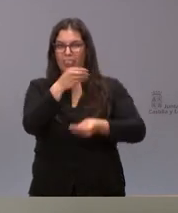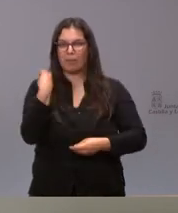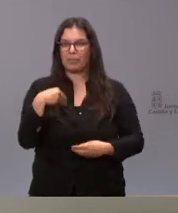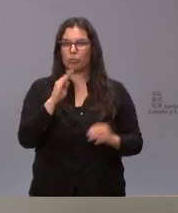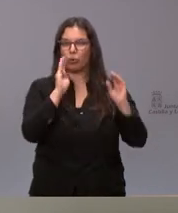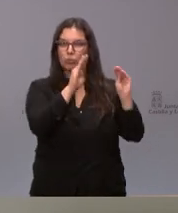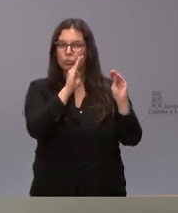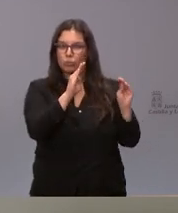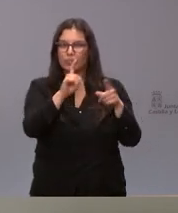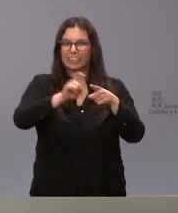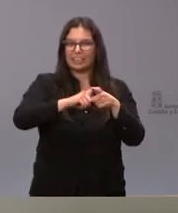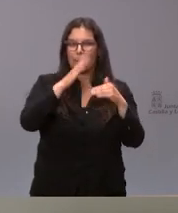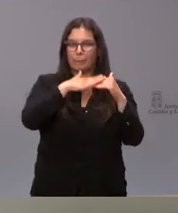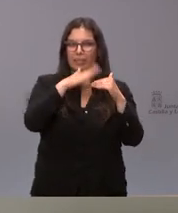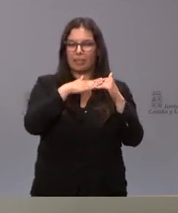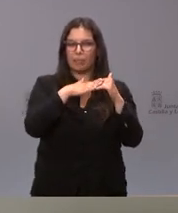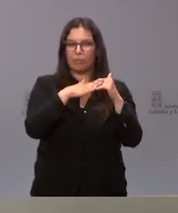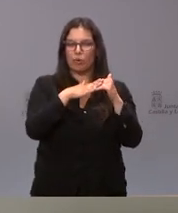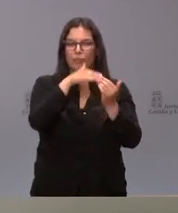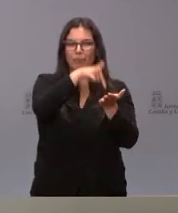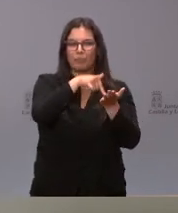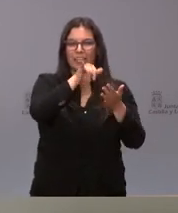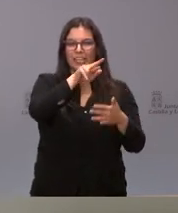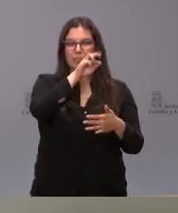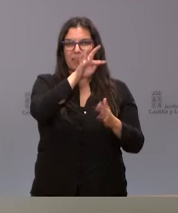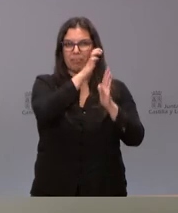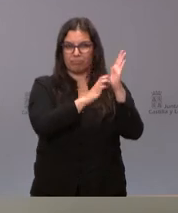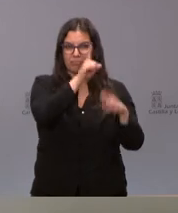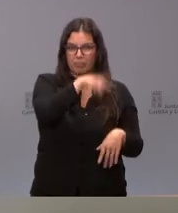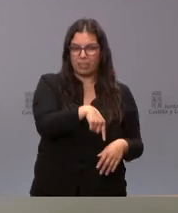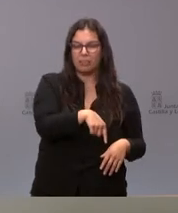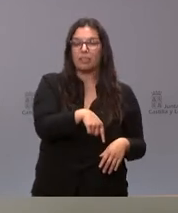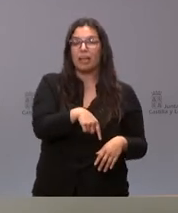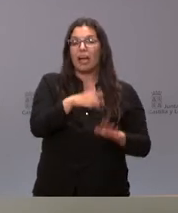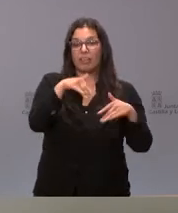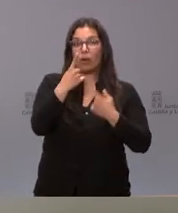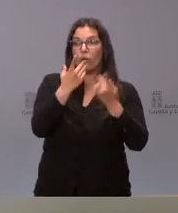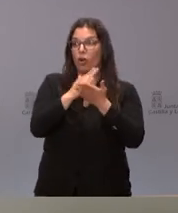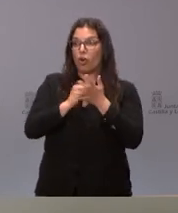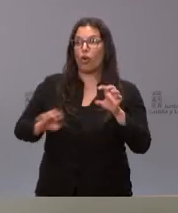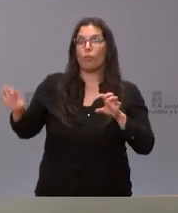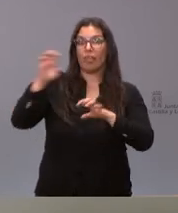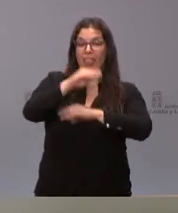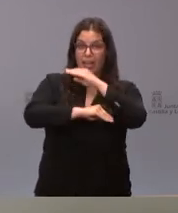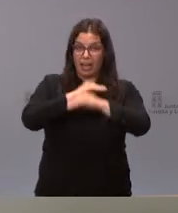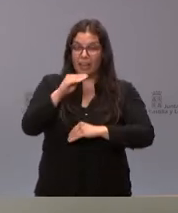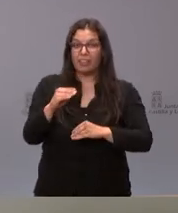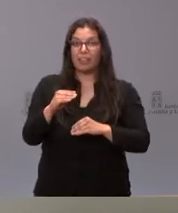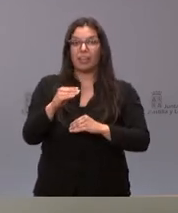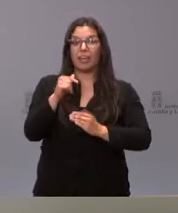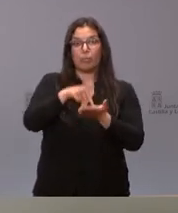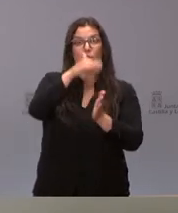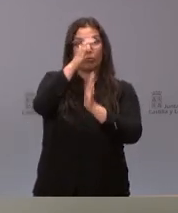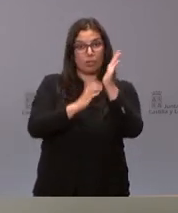del tipo mínimo de gravamen del IRPF y por tanto hay una serie de comunidades autónomas que sí que apuestan por la bajada de